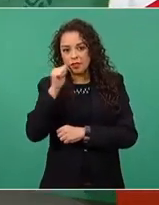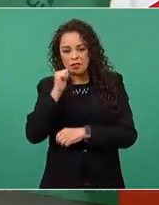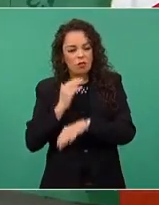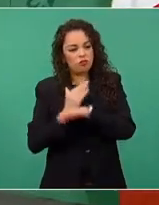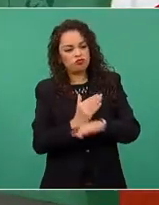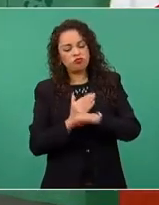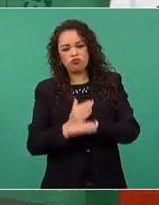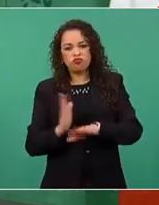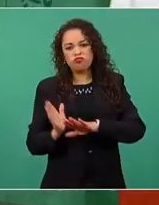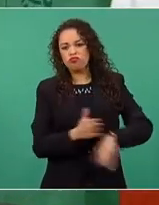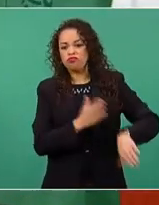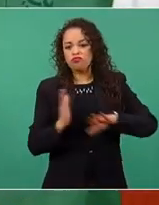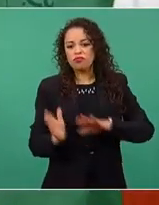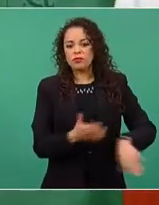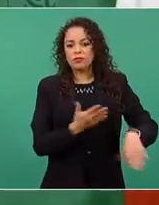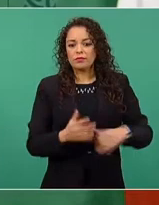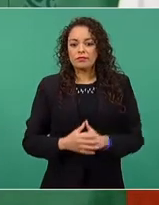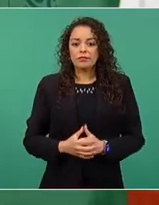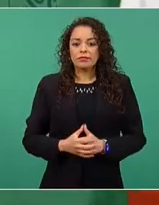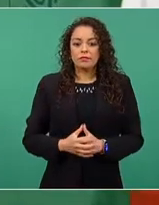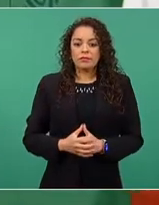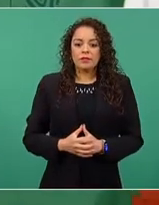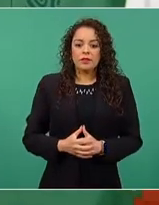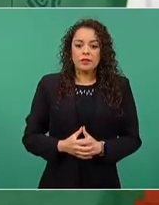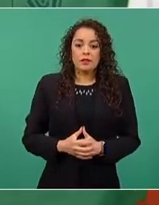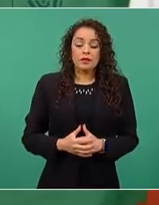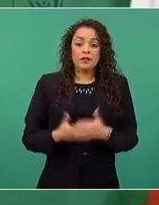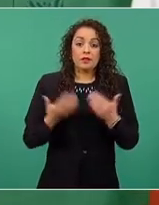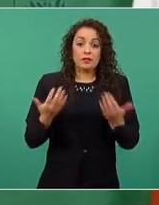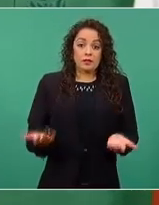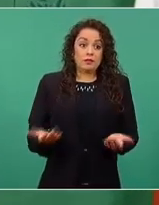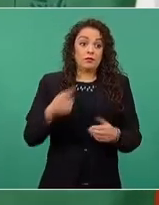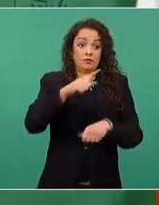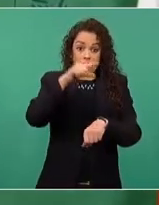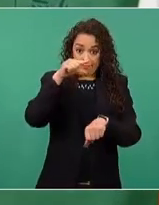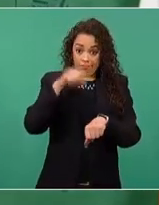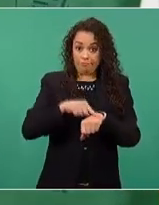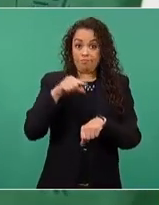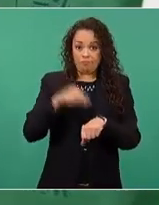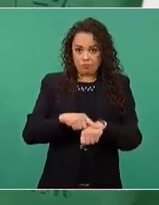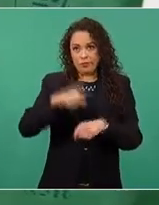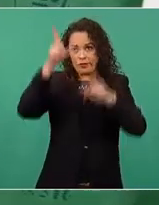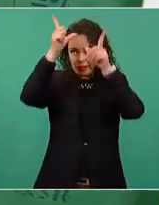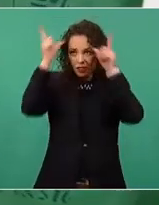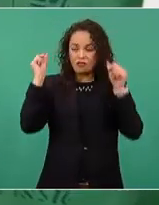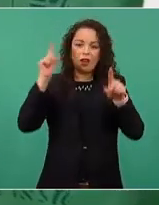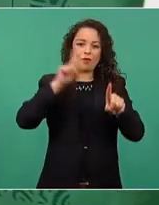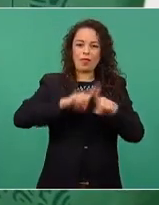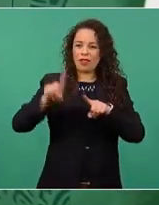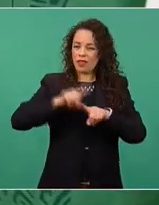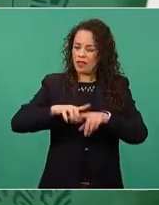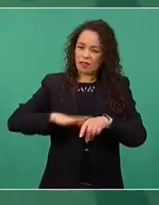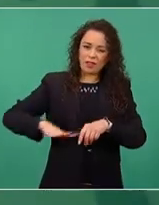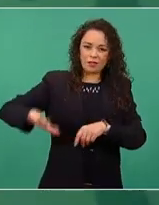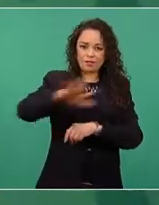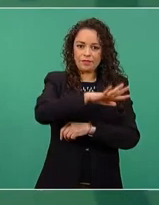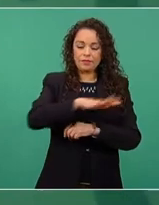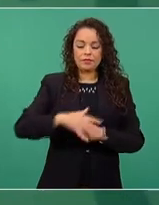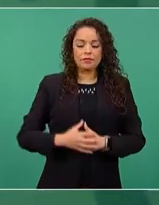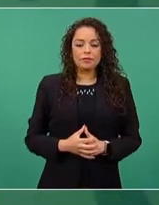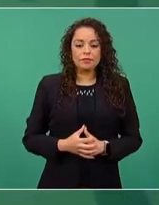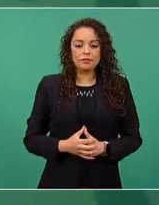Bueno, los trabajadores de la salud, los profesionales,